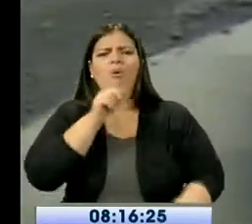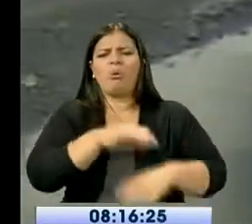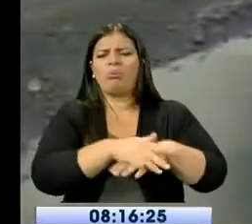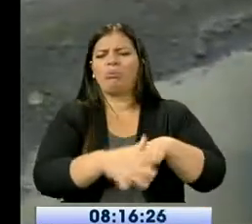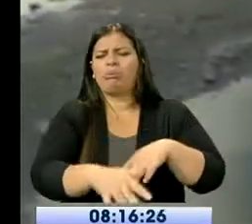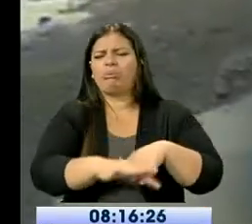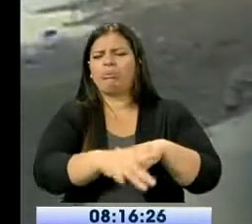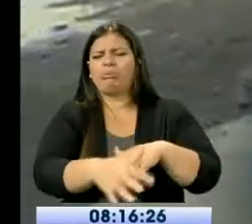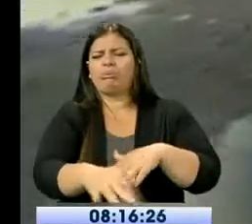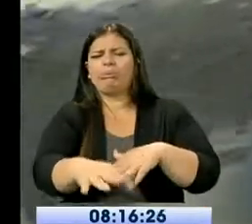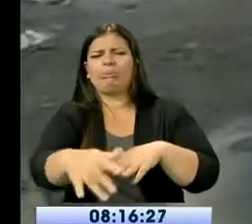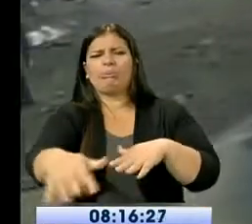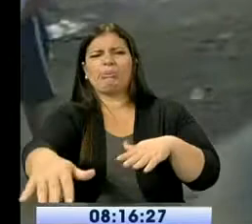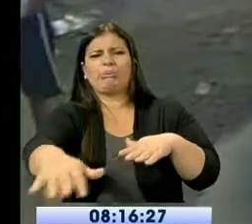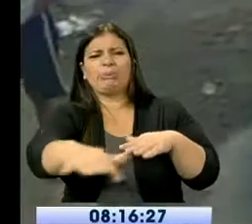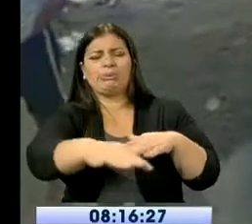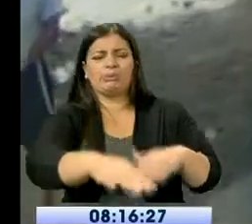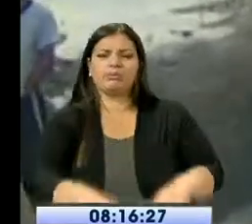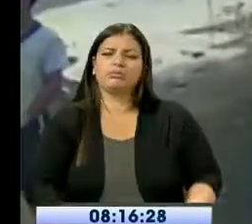ayuden en la calle, en la principal.